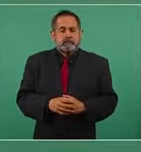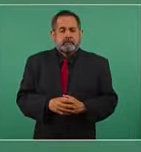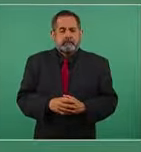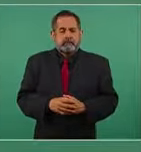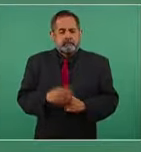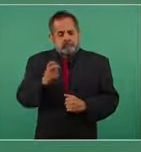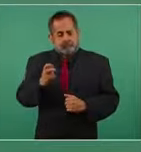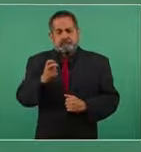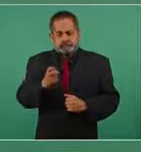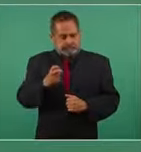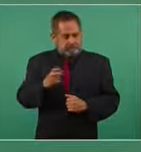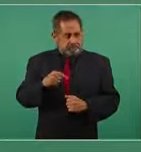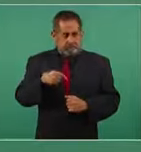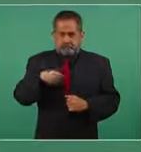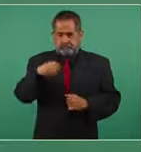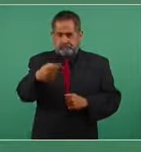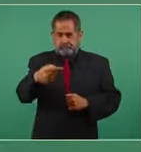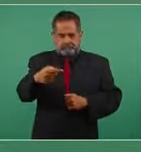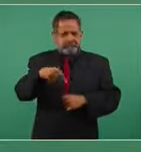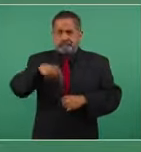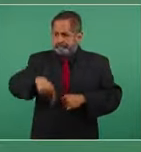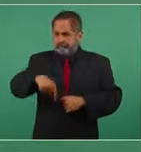nos vamos a vacunar aquí.